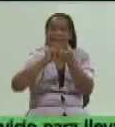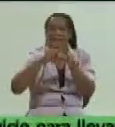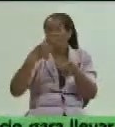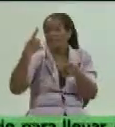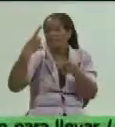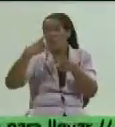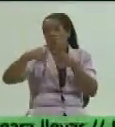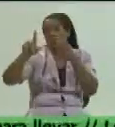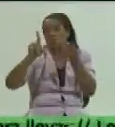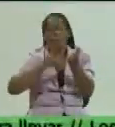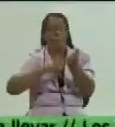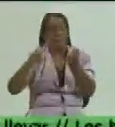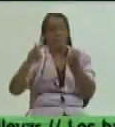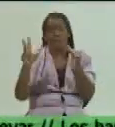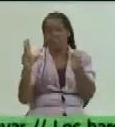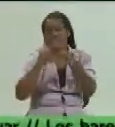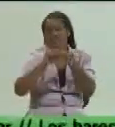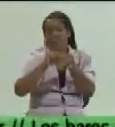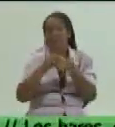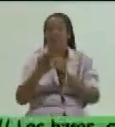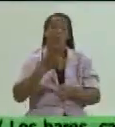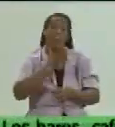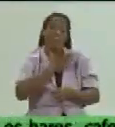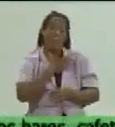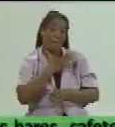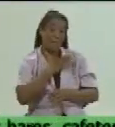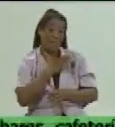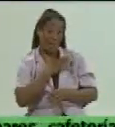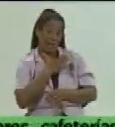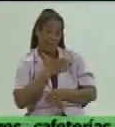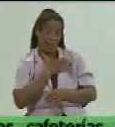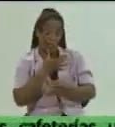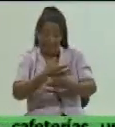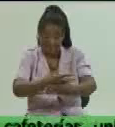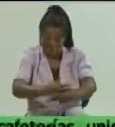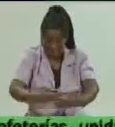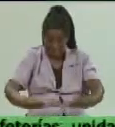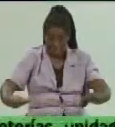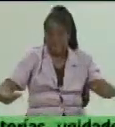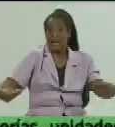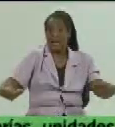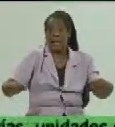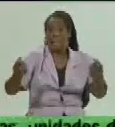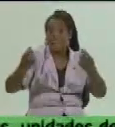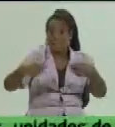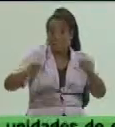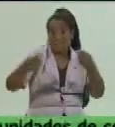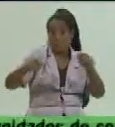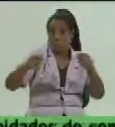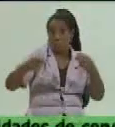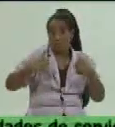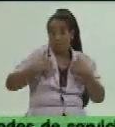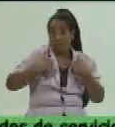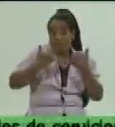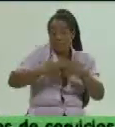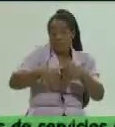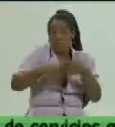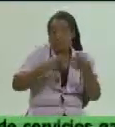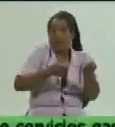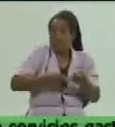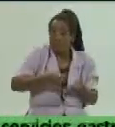la provincia los propietarios de tierra usufructuarios vendedor minorista de productos agropecuarios